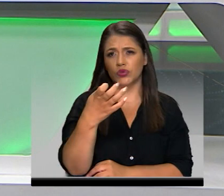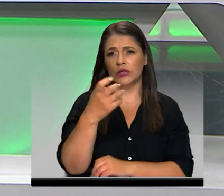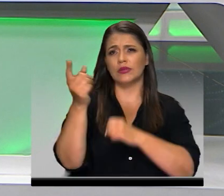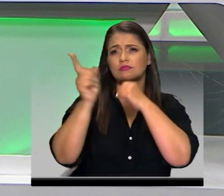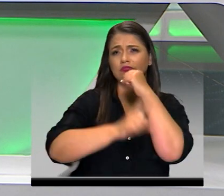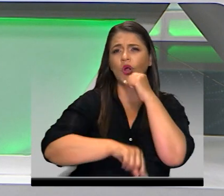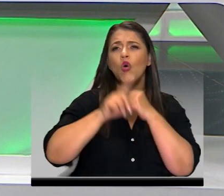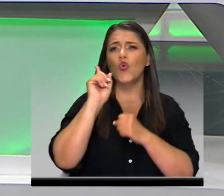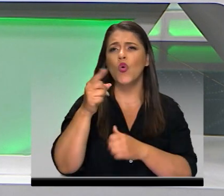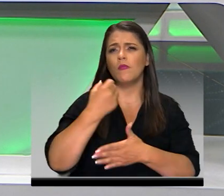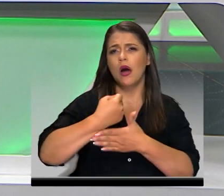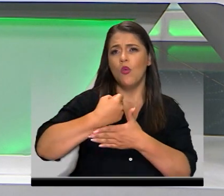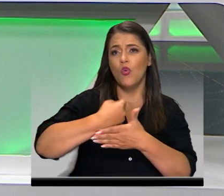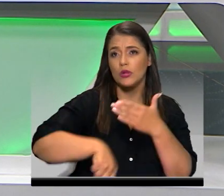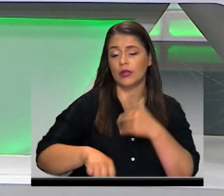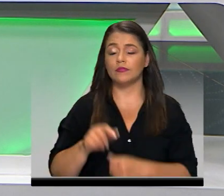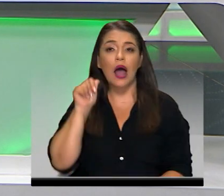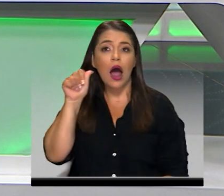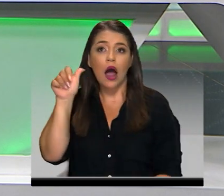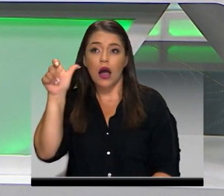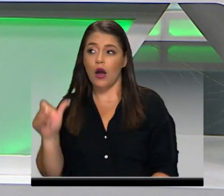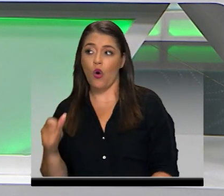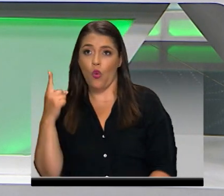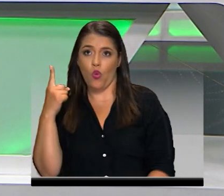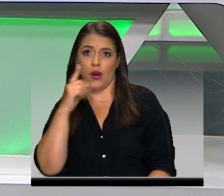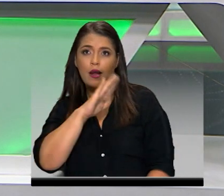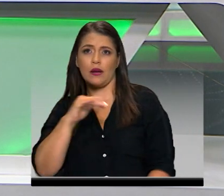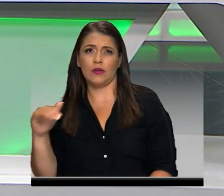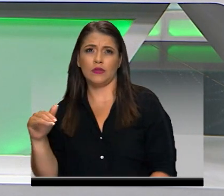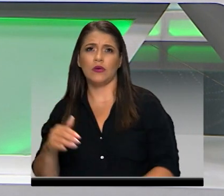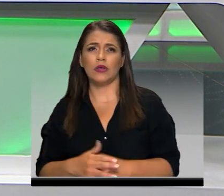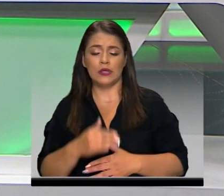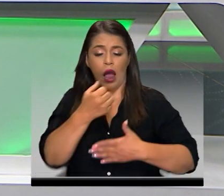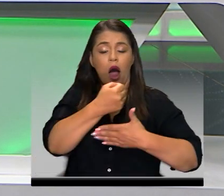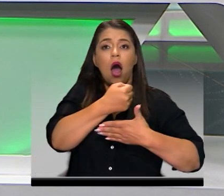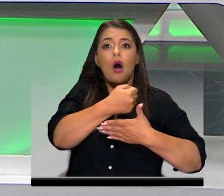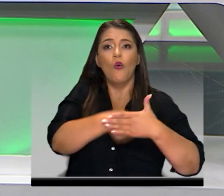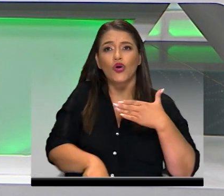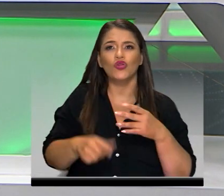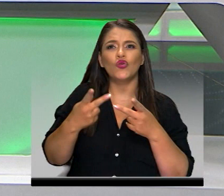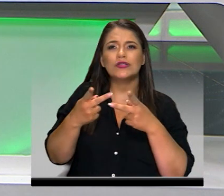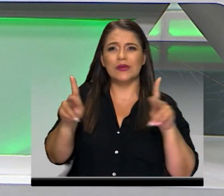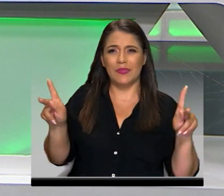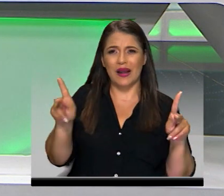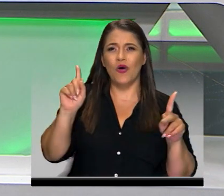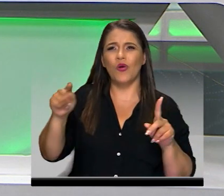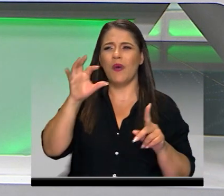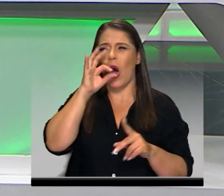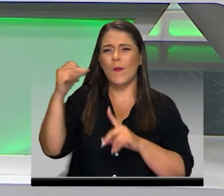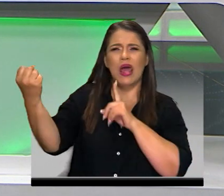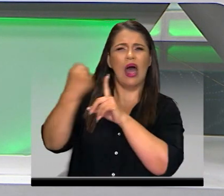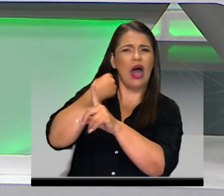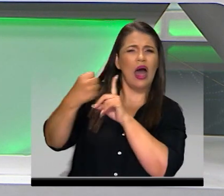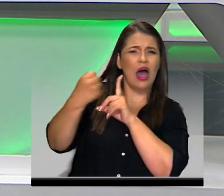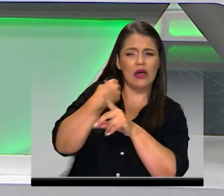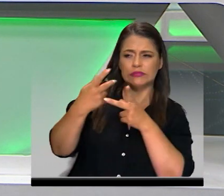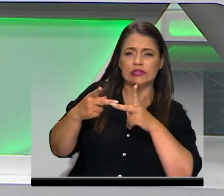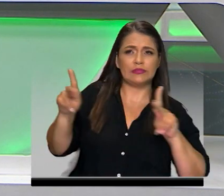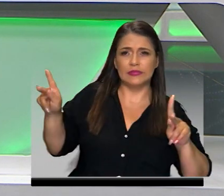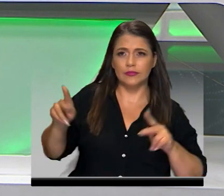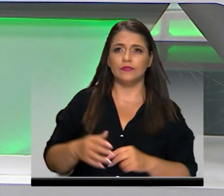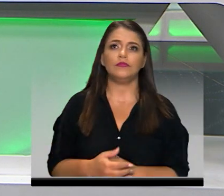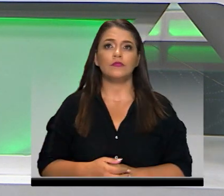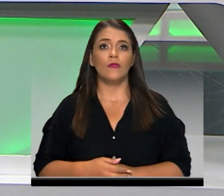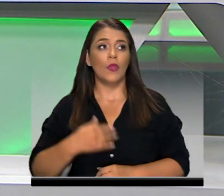abortar. Felipe, una de ellas, vive en Antioquia y abortó luego de separarse de su pareja por maltrato físico. La justicia y los